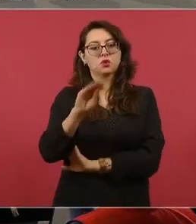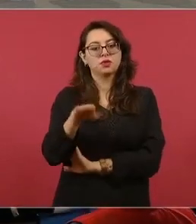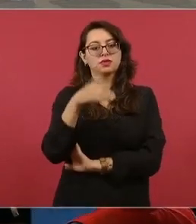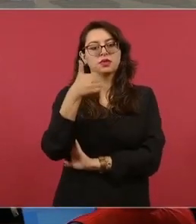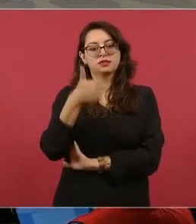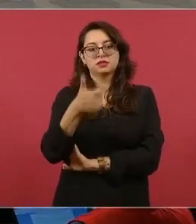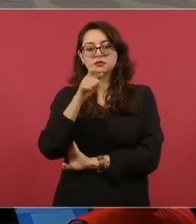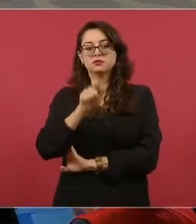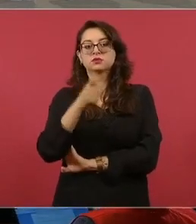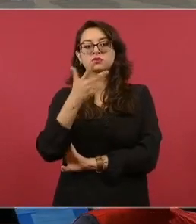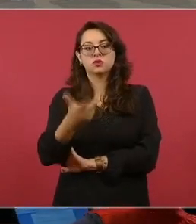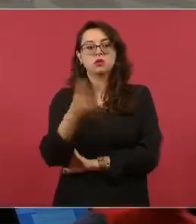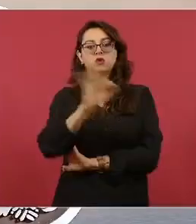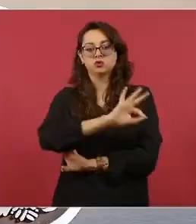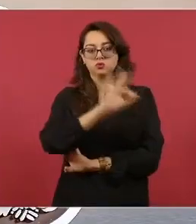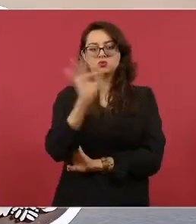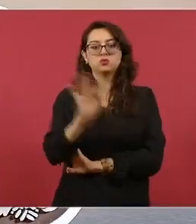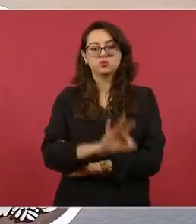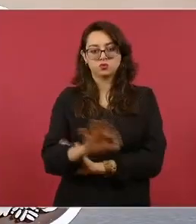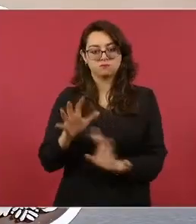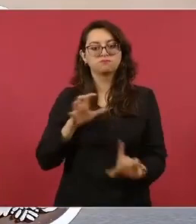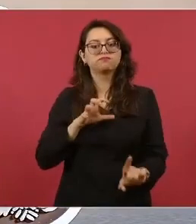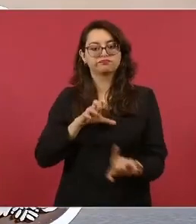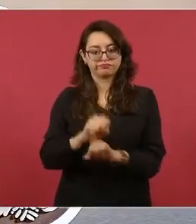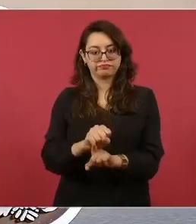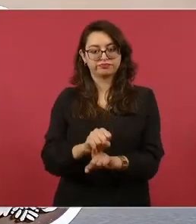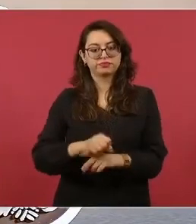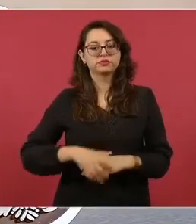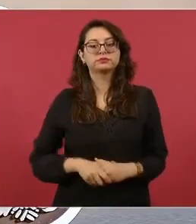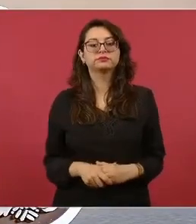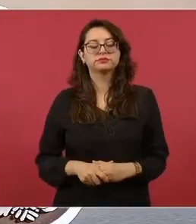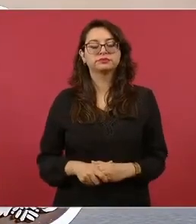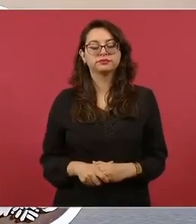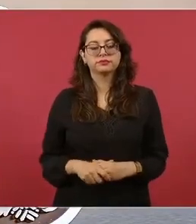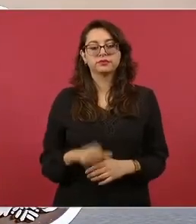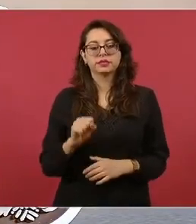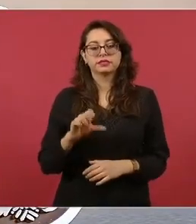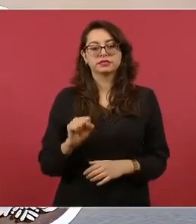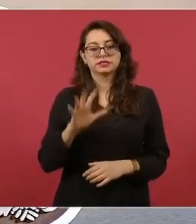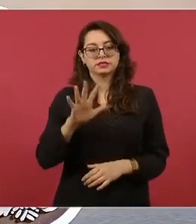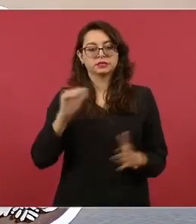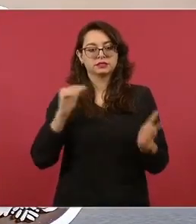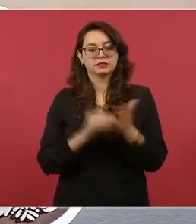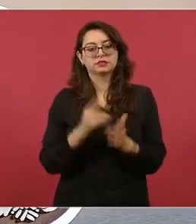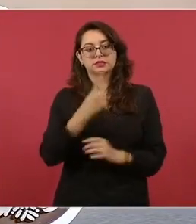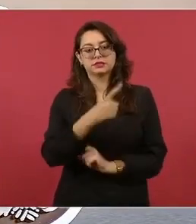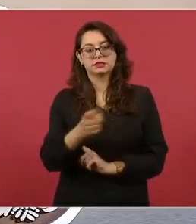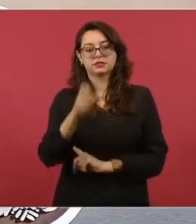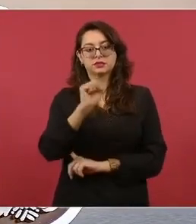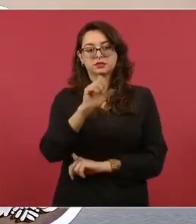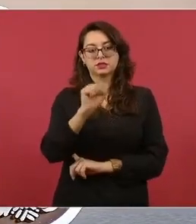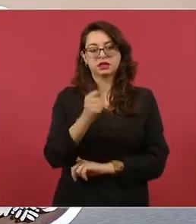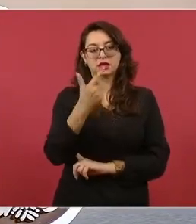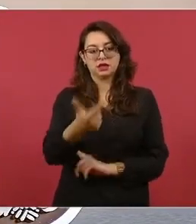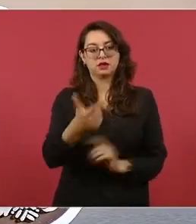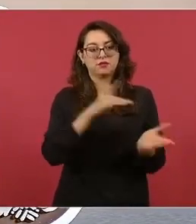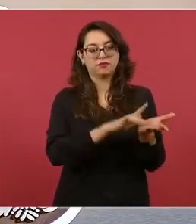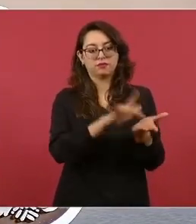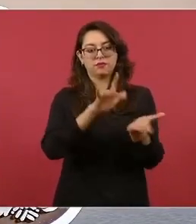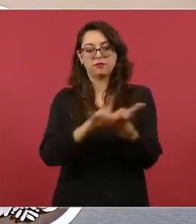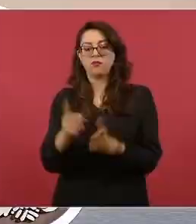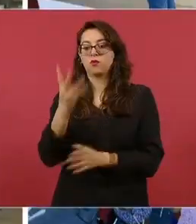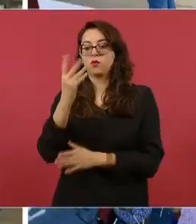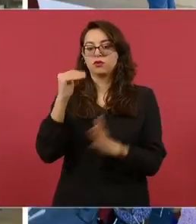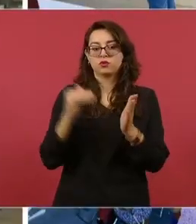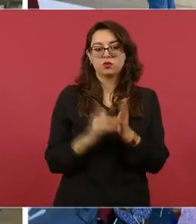por ciento de este proceso, con 65 mil 167 apoyos, cuatro mil